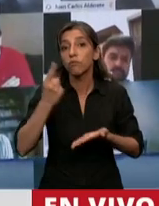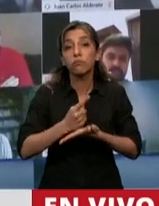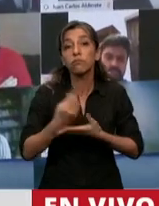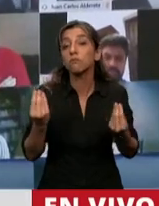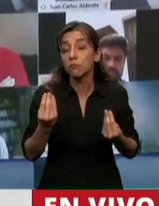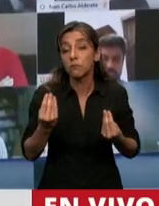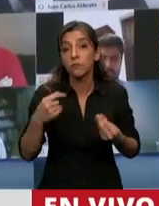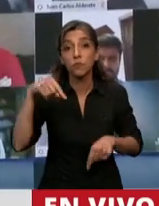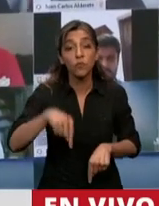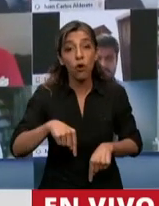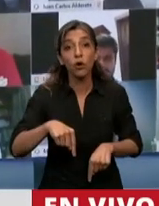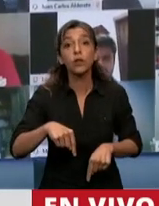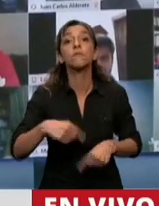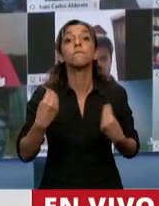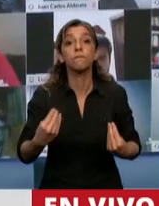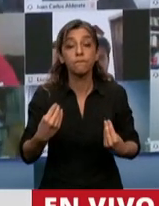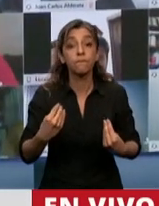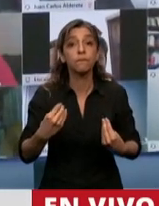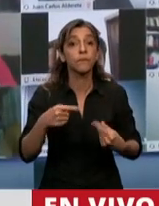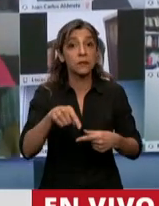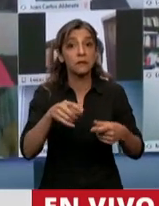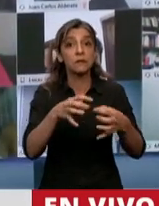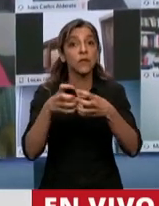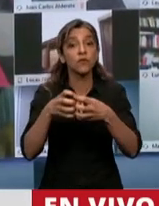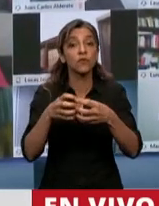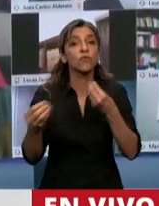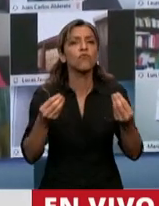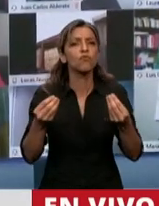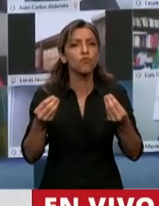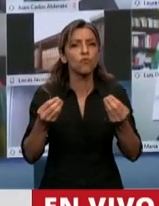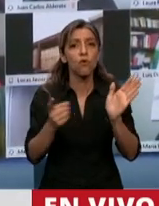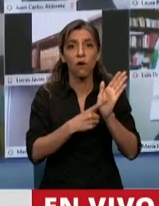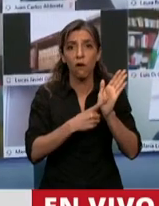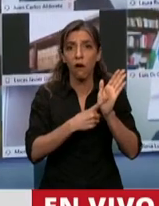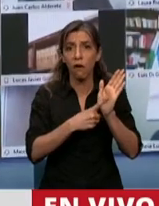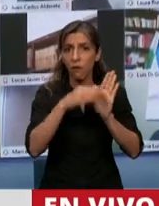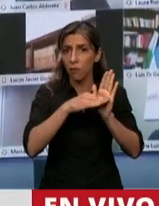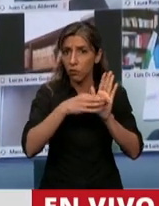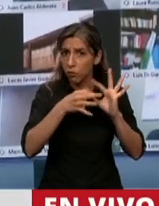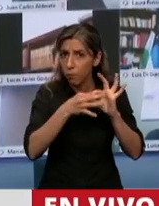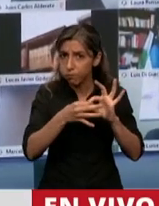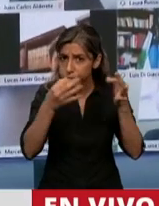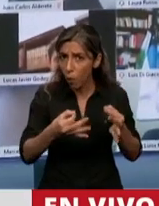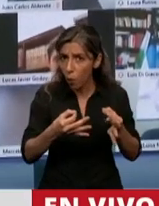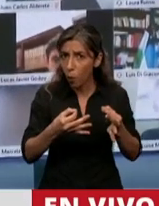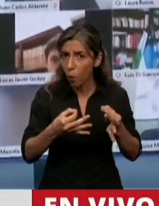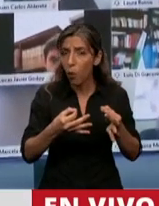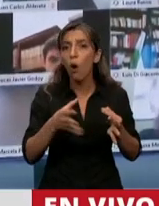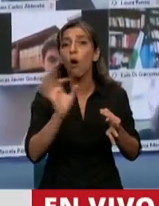reglas o sin reglas. Hasta ahora la Cámara siempre ha funcionado con reglas,